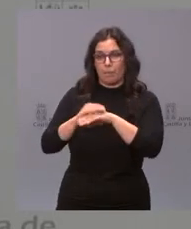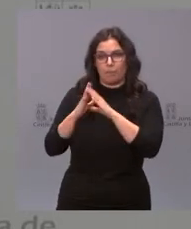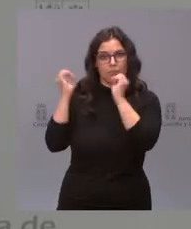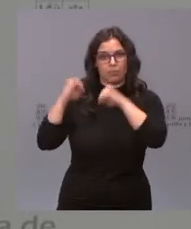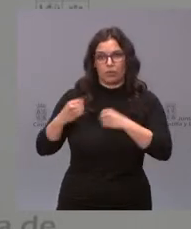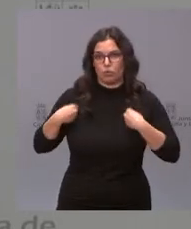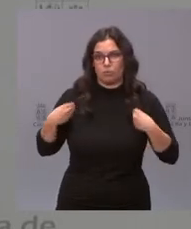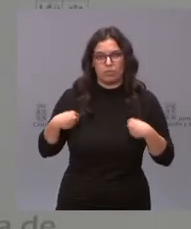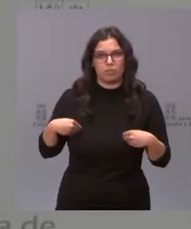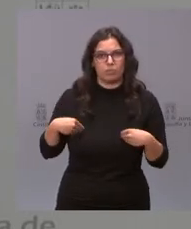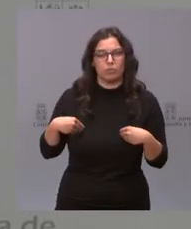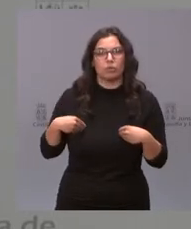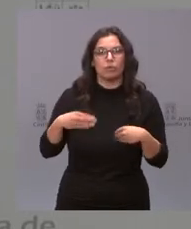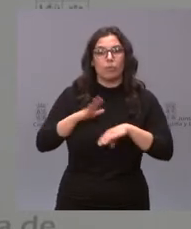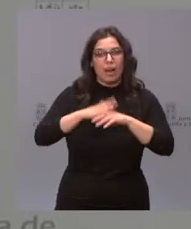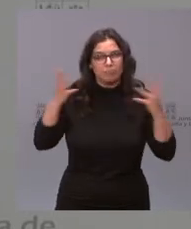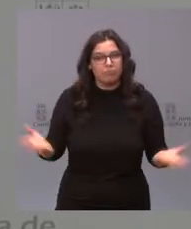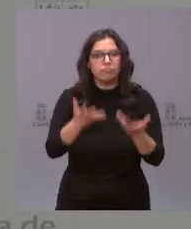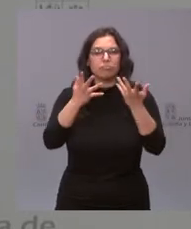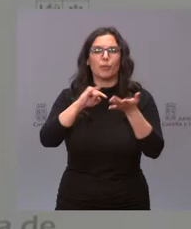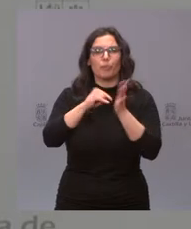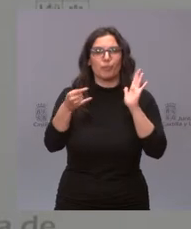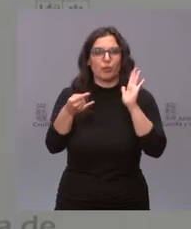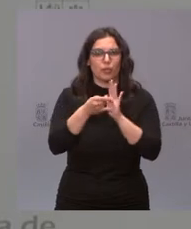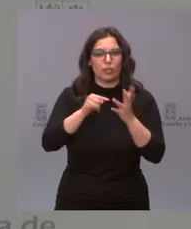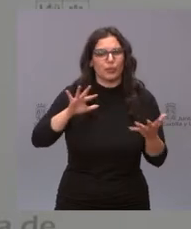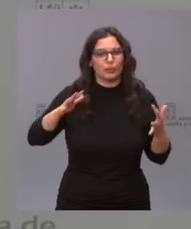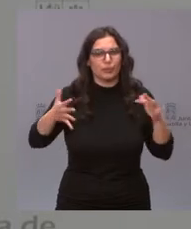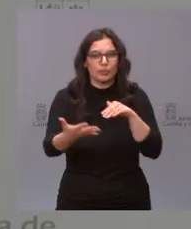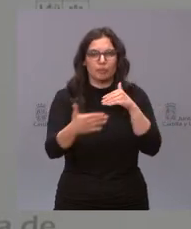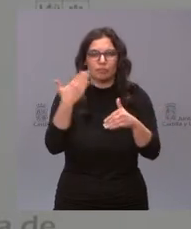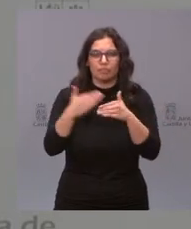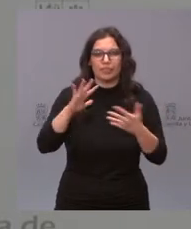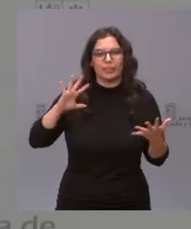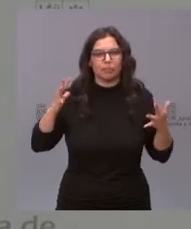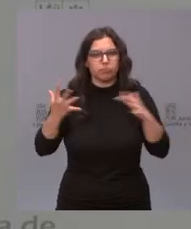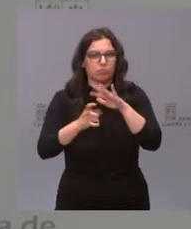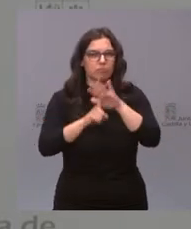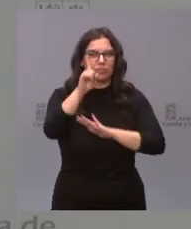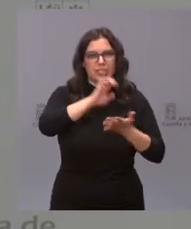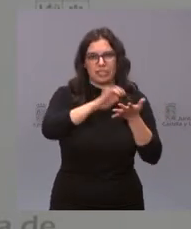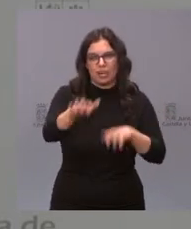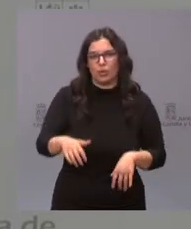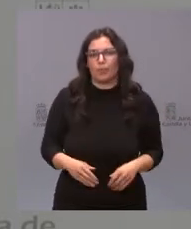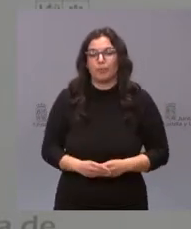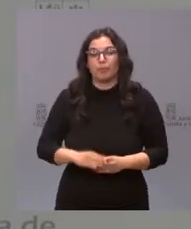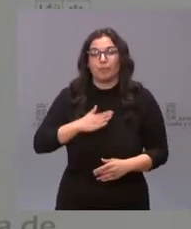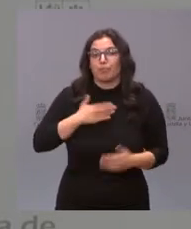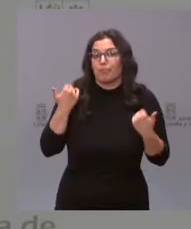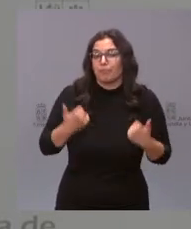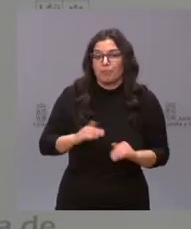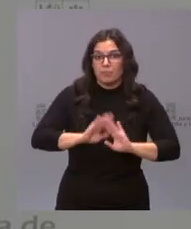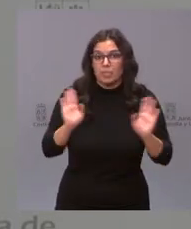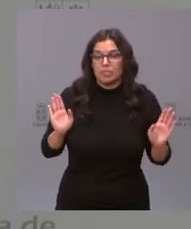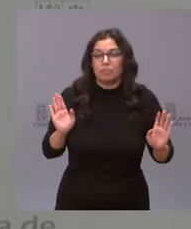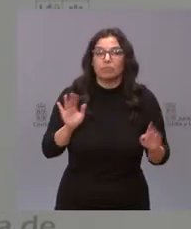vivo que nunca, para impulsar ese proyecto de modernización y de transformación de Castilla y León. Por mi parte, nada